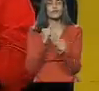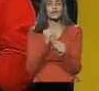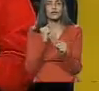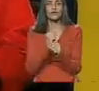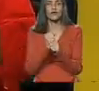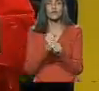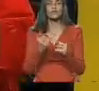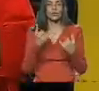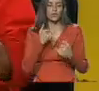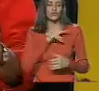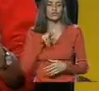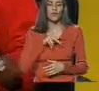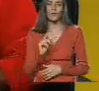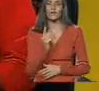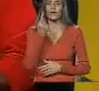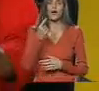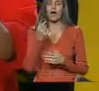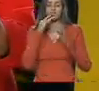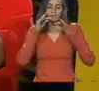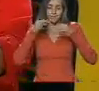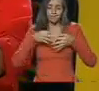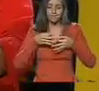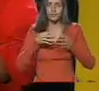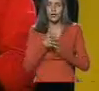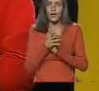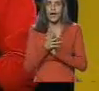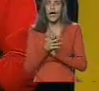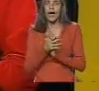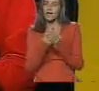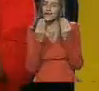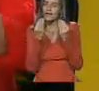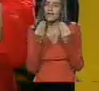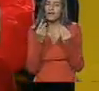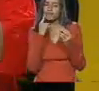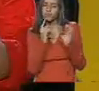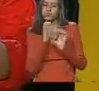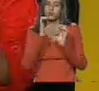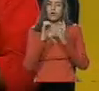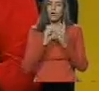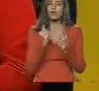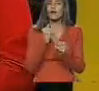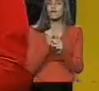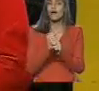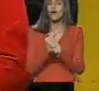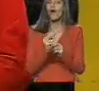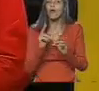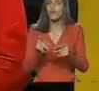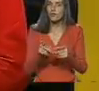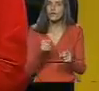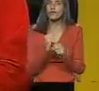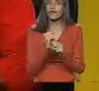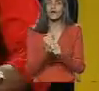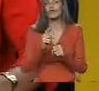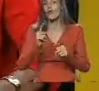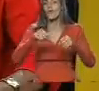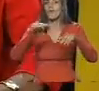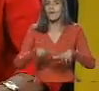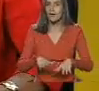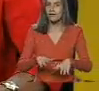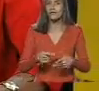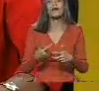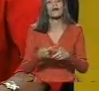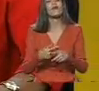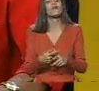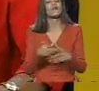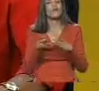y ser nosotros los primeros críticos en la calidad de la obra, en la oportunidad de la obra, que no se estén parando. De manera